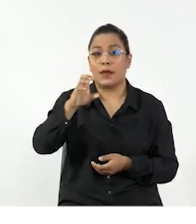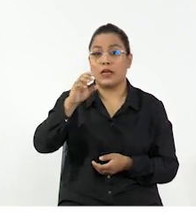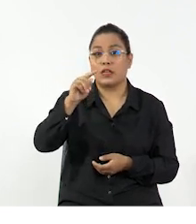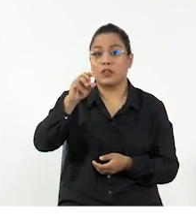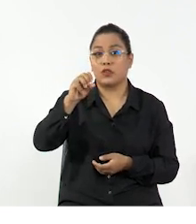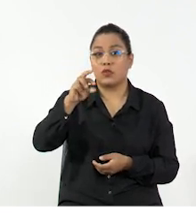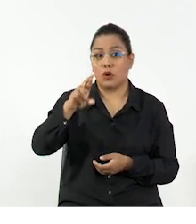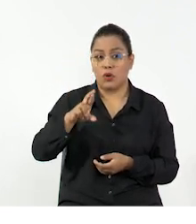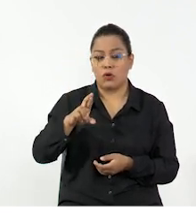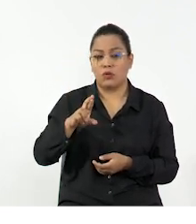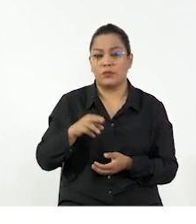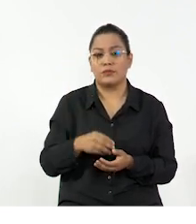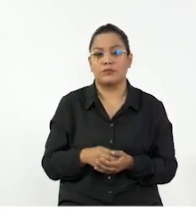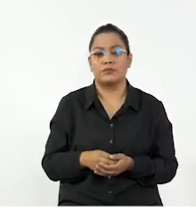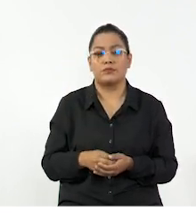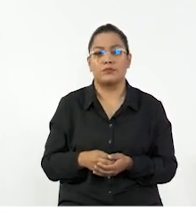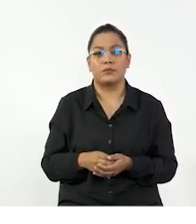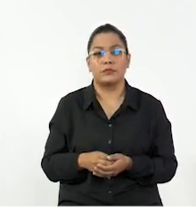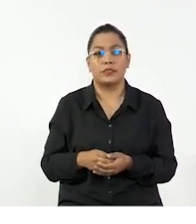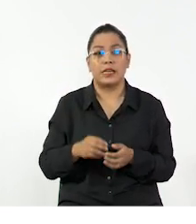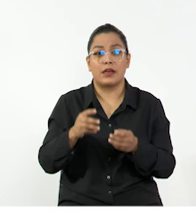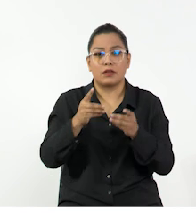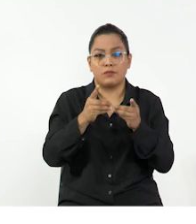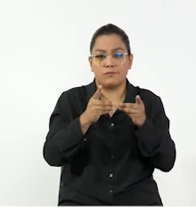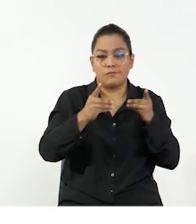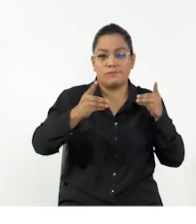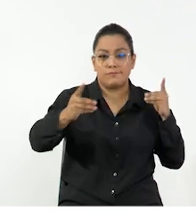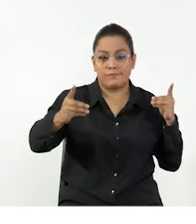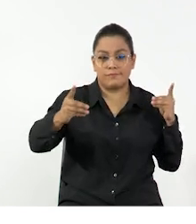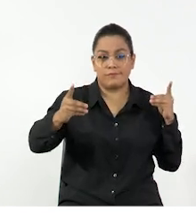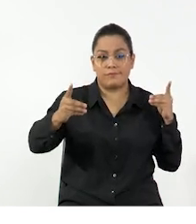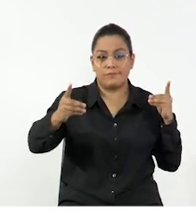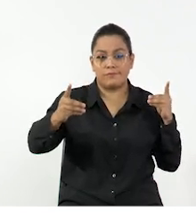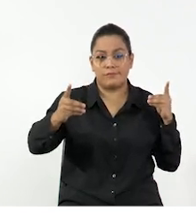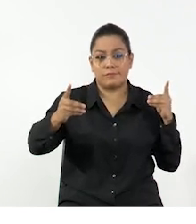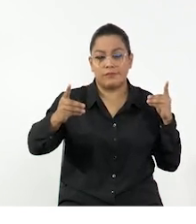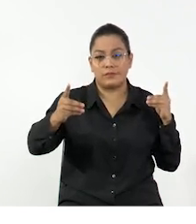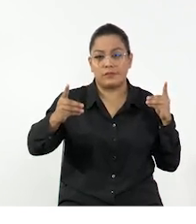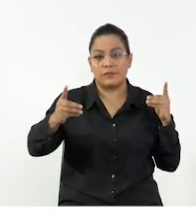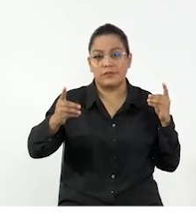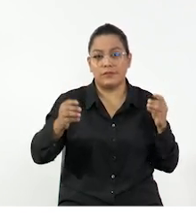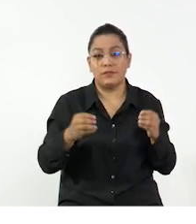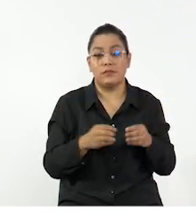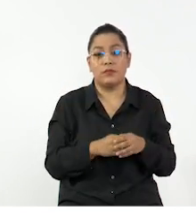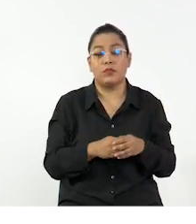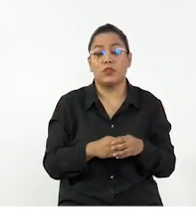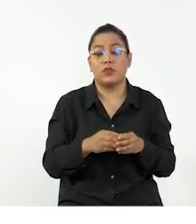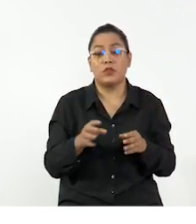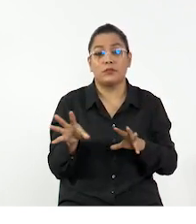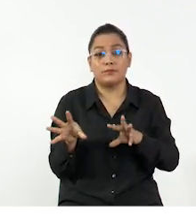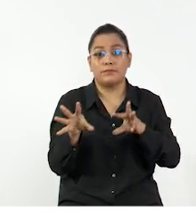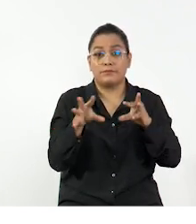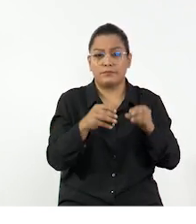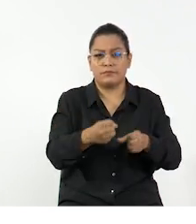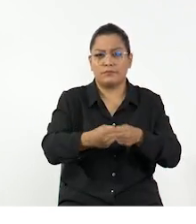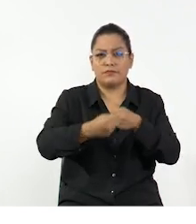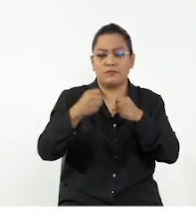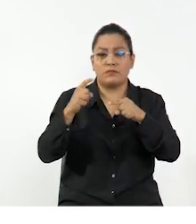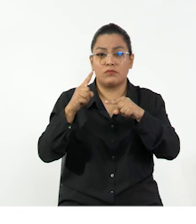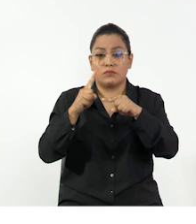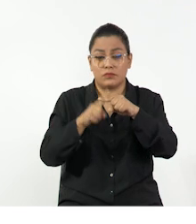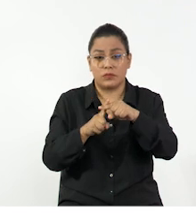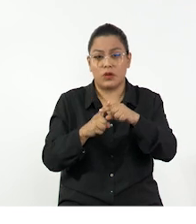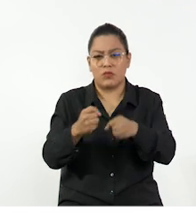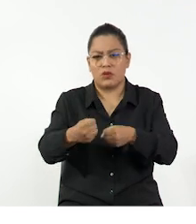producto vectorial de algo que conocemos como el brazo de palanca, que es la distancia entre el eje de rotación y el punto de aplicación de la